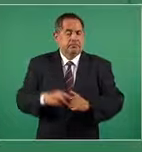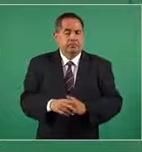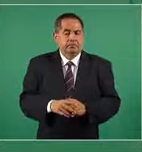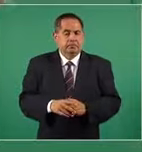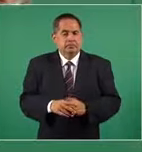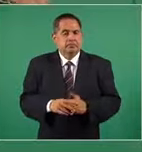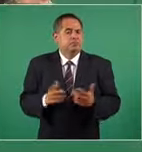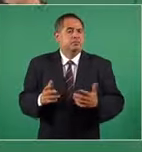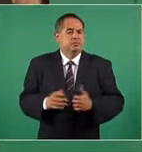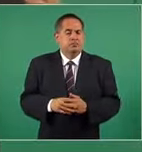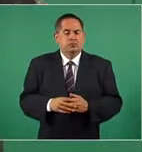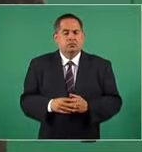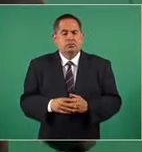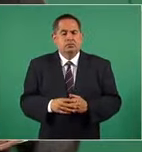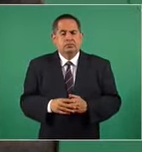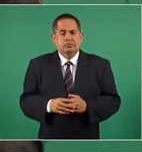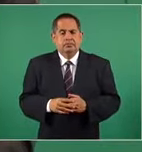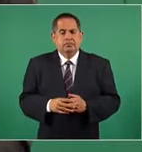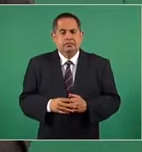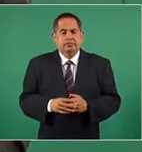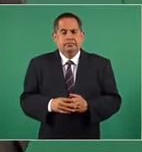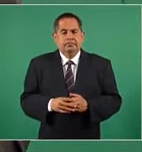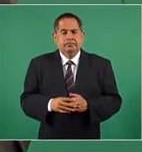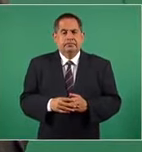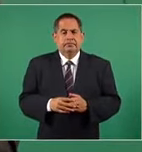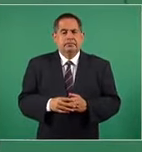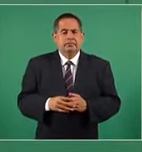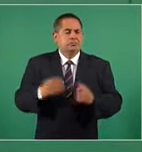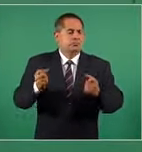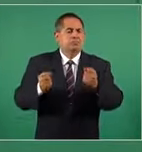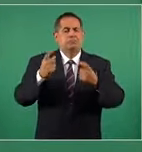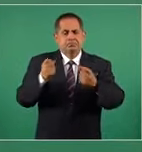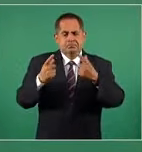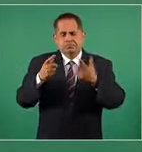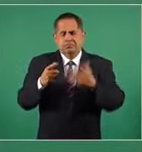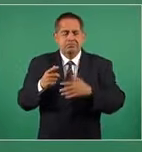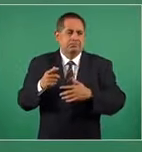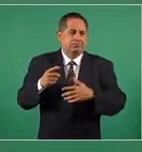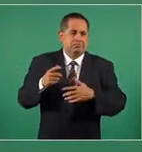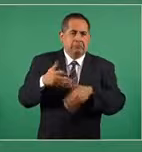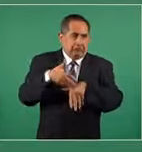Hay quienes se dejan manipular,